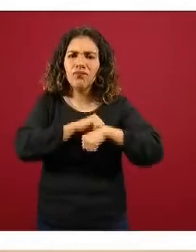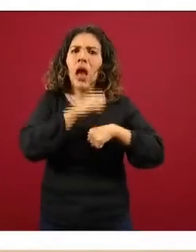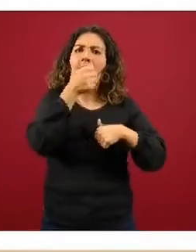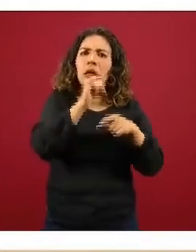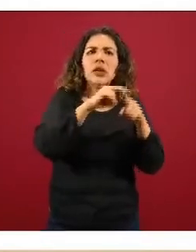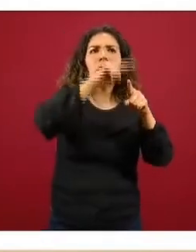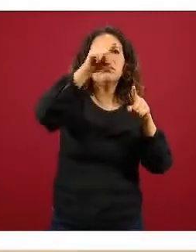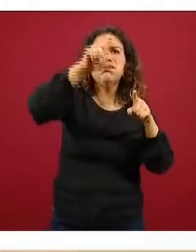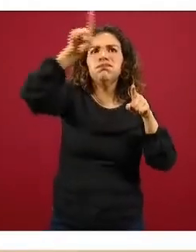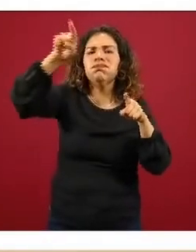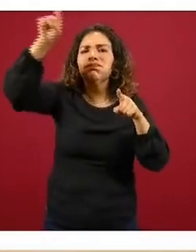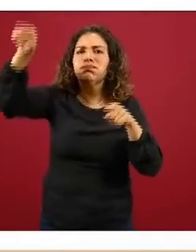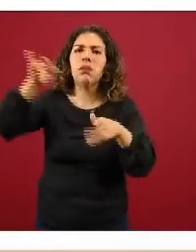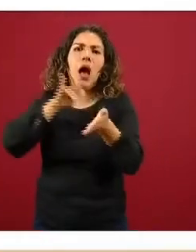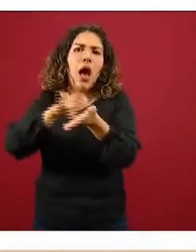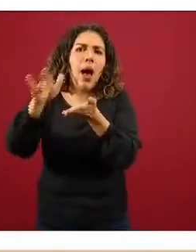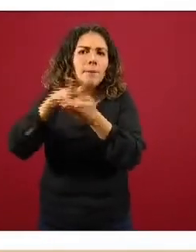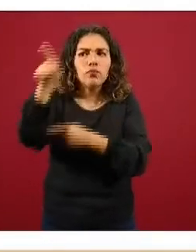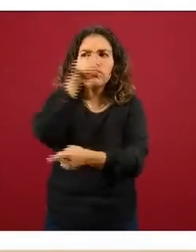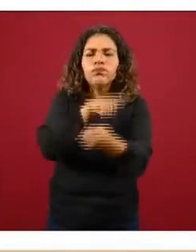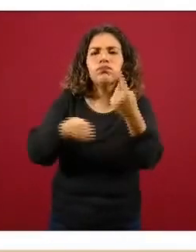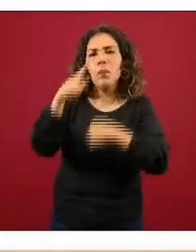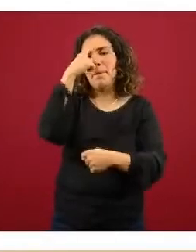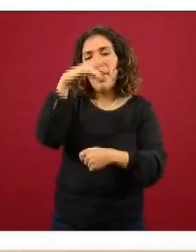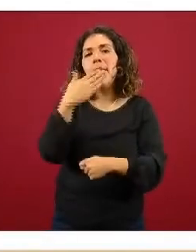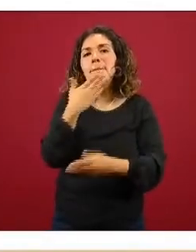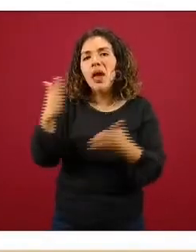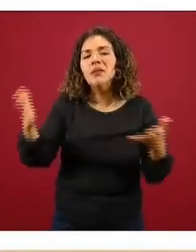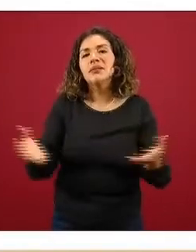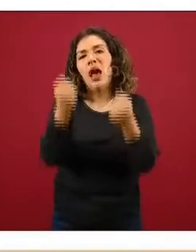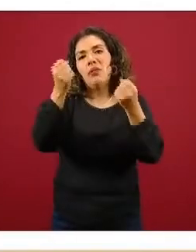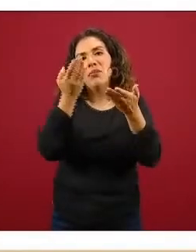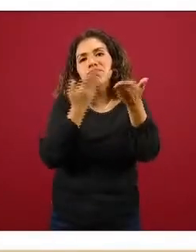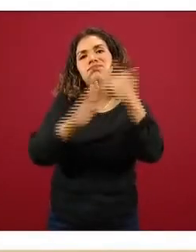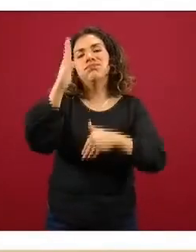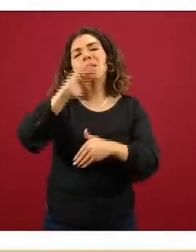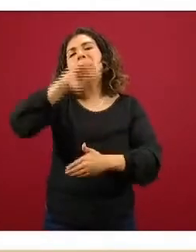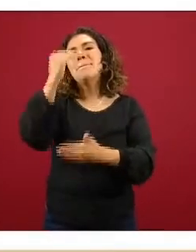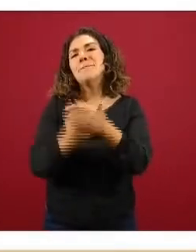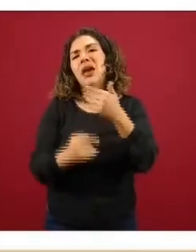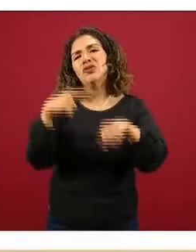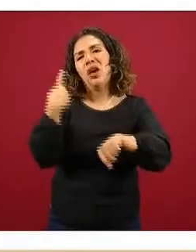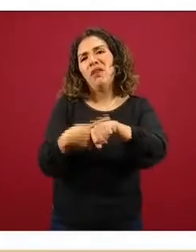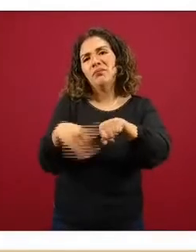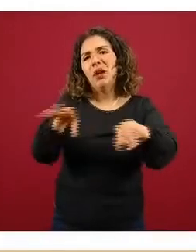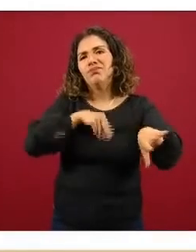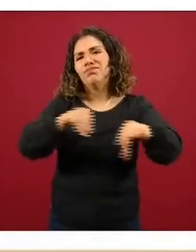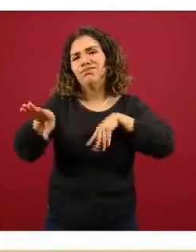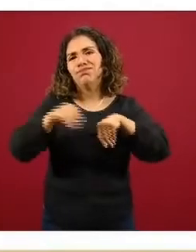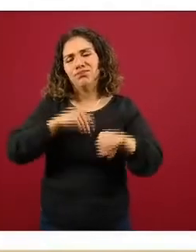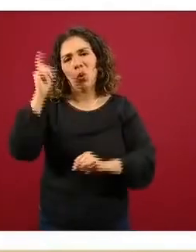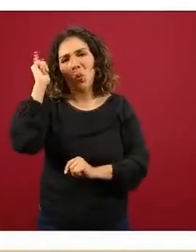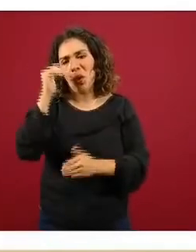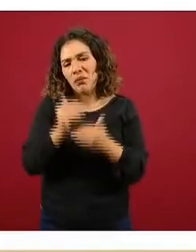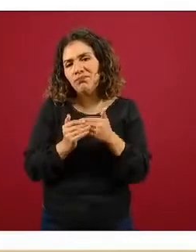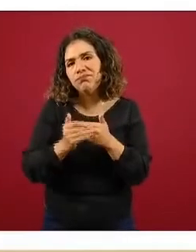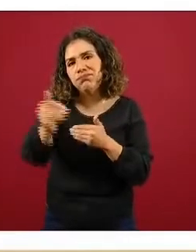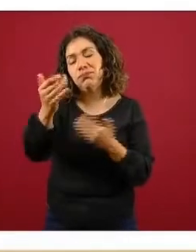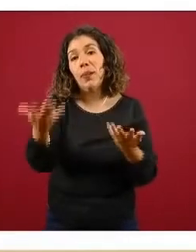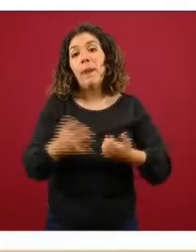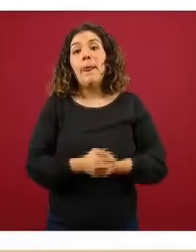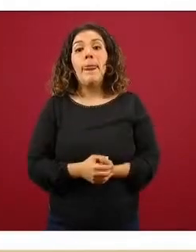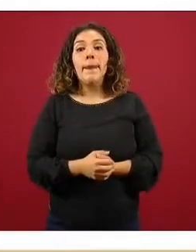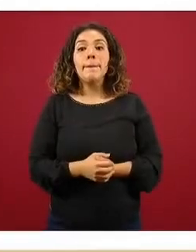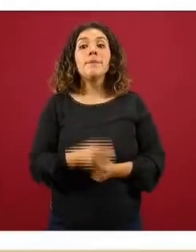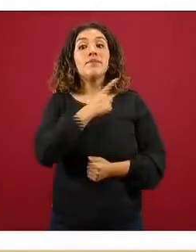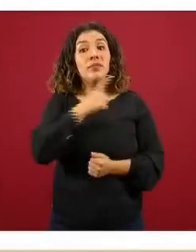en un círculo virtuoso para poder mitigar la actividad viral y la epidemia.